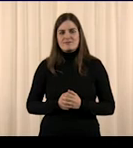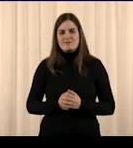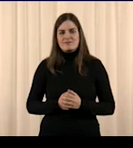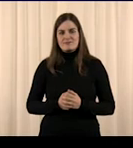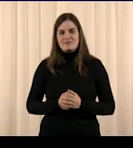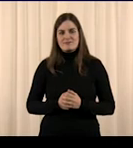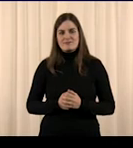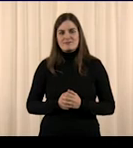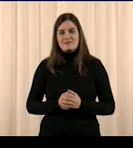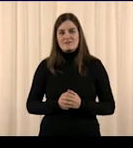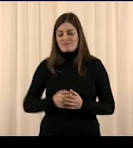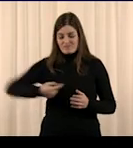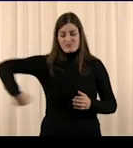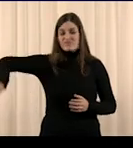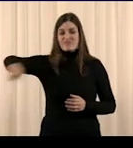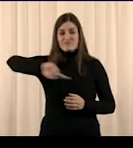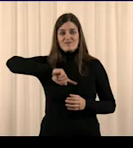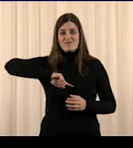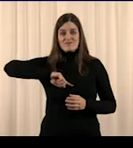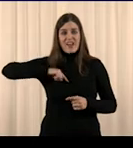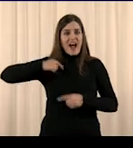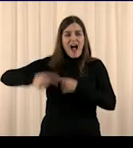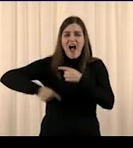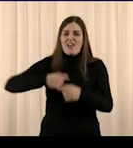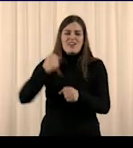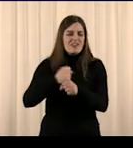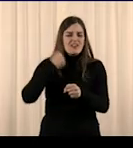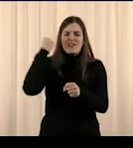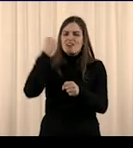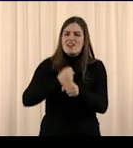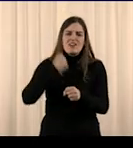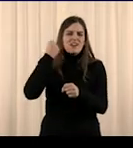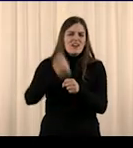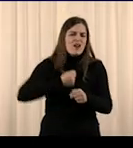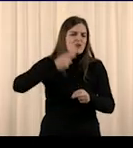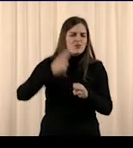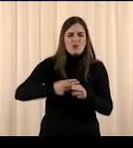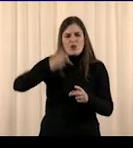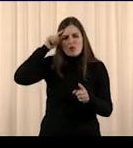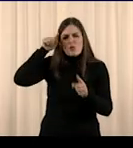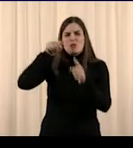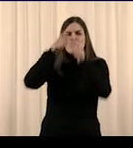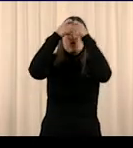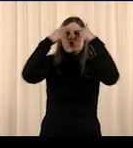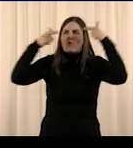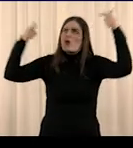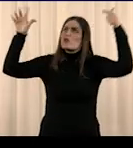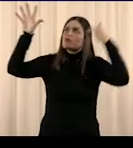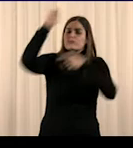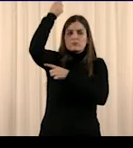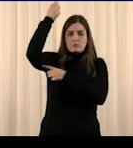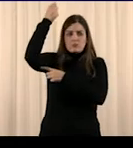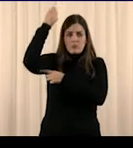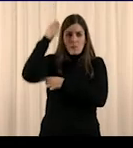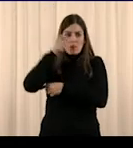Trabajamos mucho para cumplir nuestros sueños. La